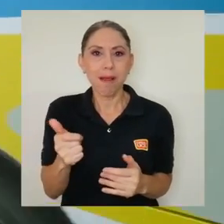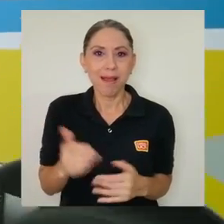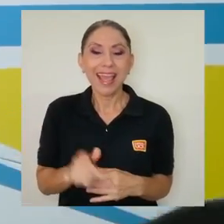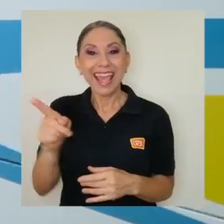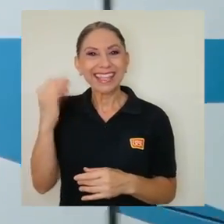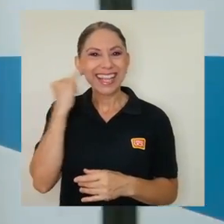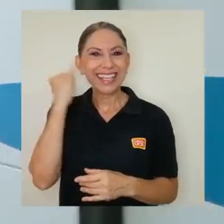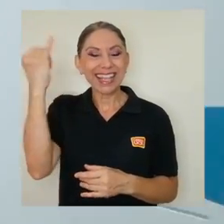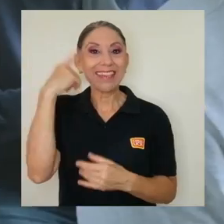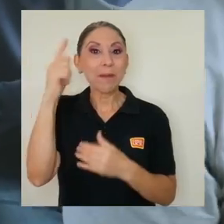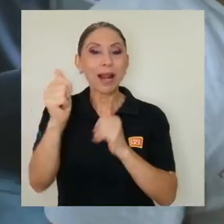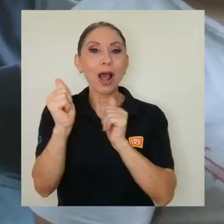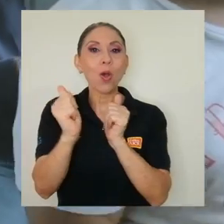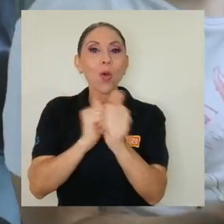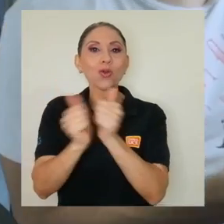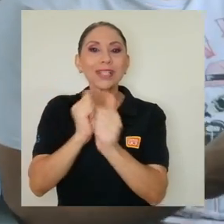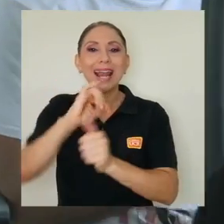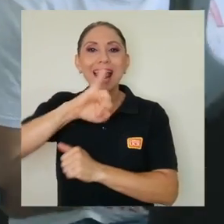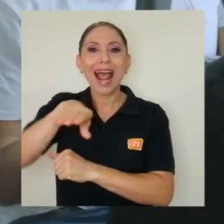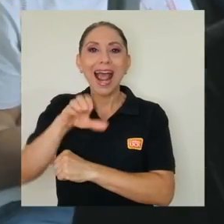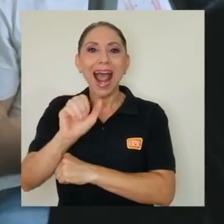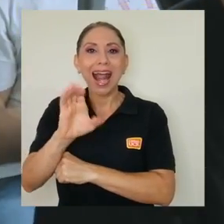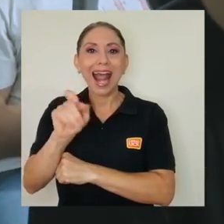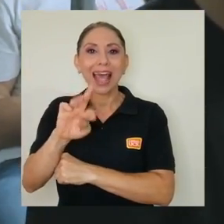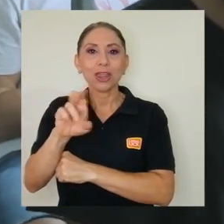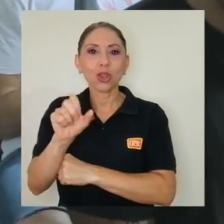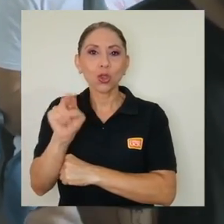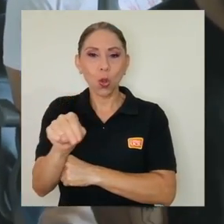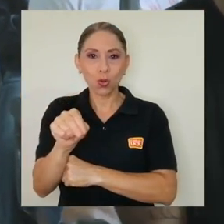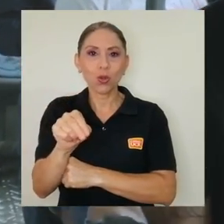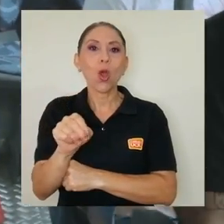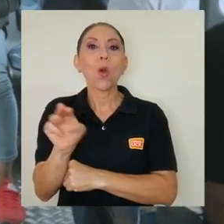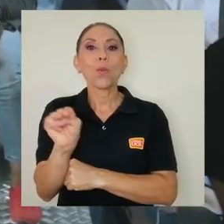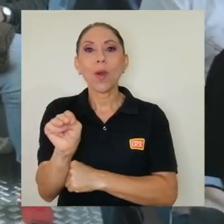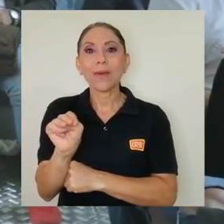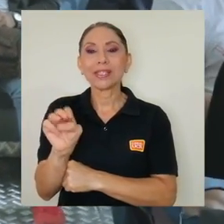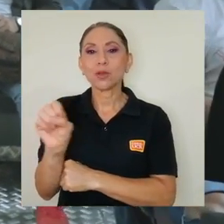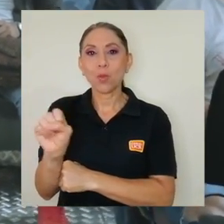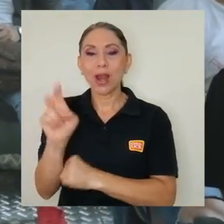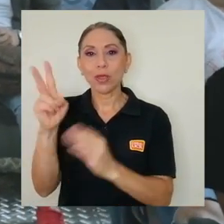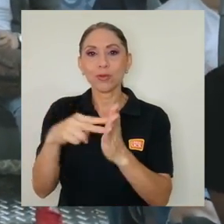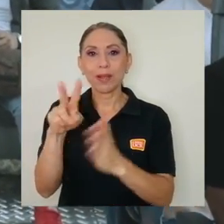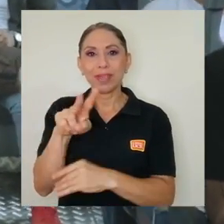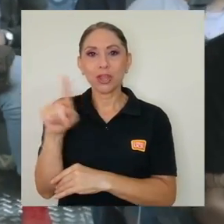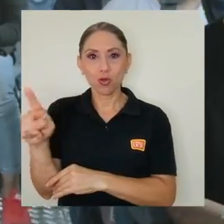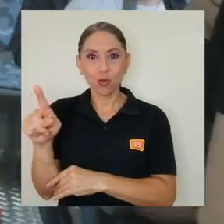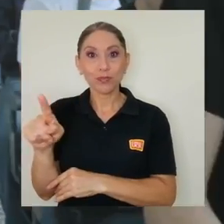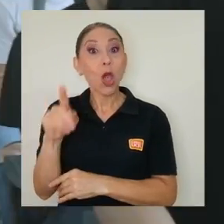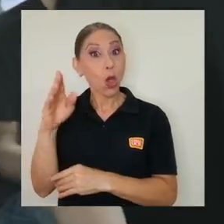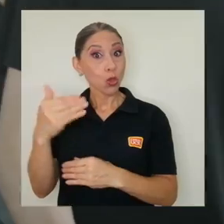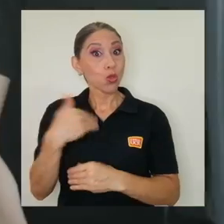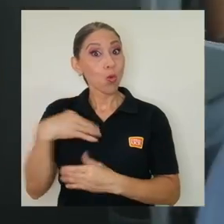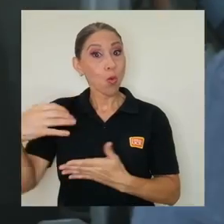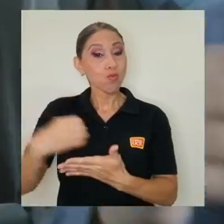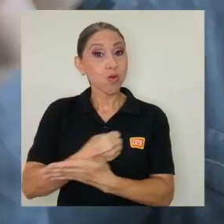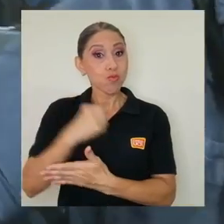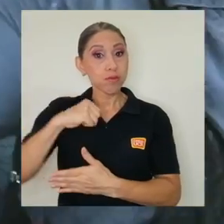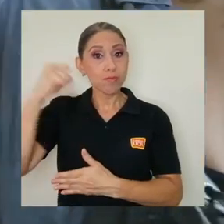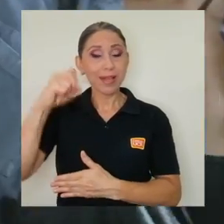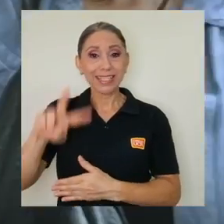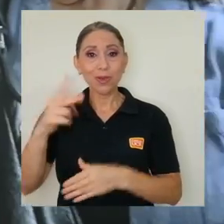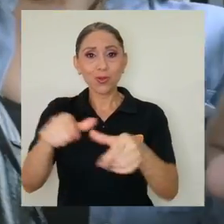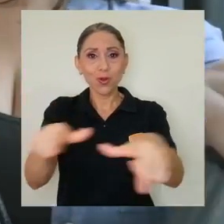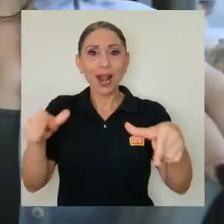fue creada para concursar en el hackatón Muévete Segura 2021, donde obtuvo el segundo lugar y pretende ser una aplicación